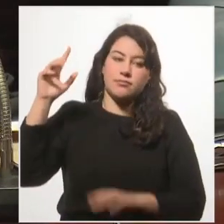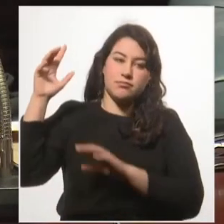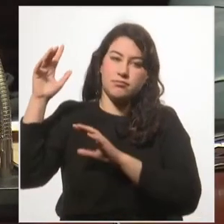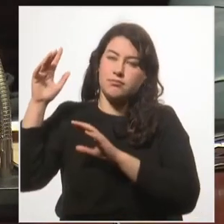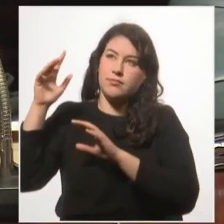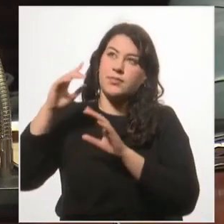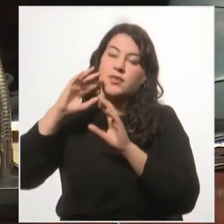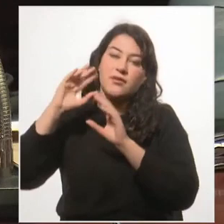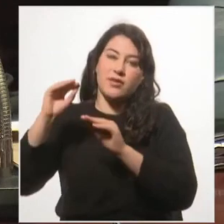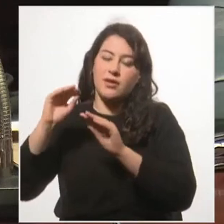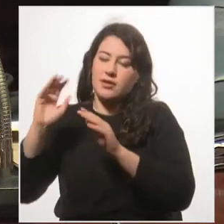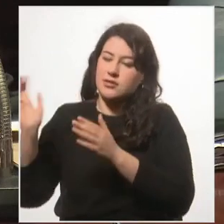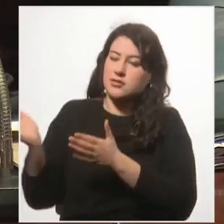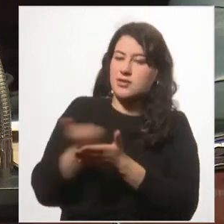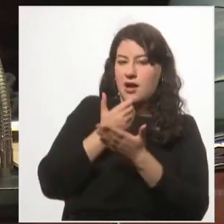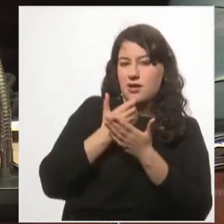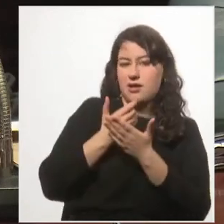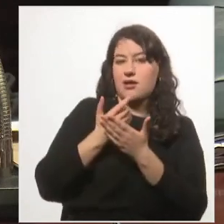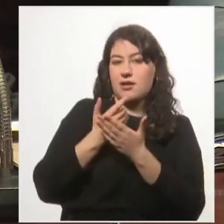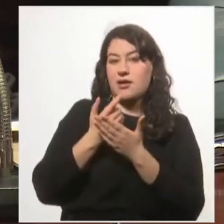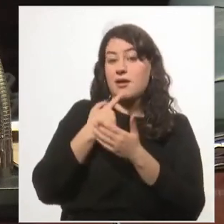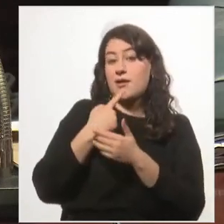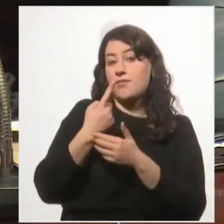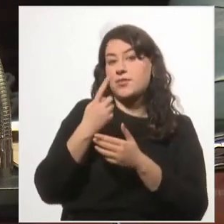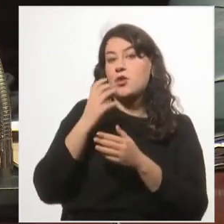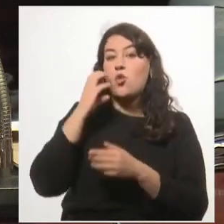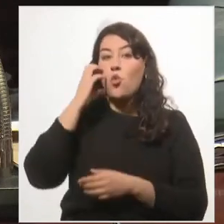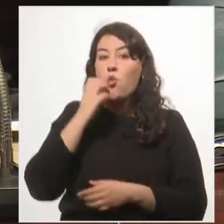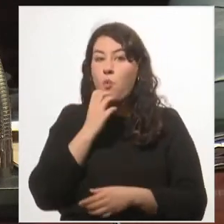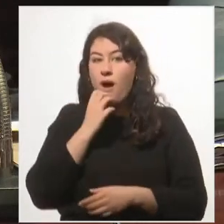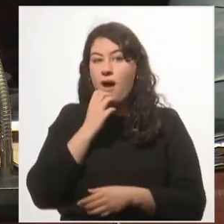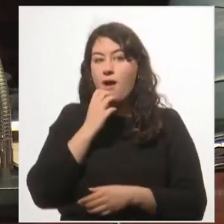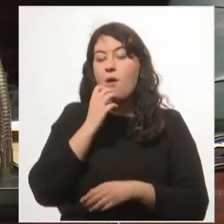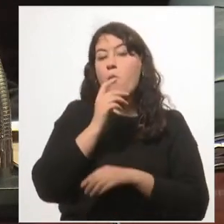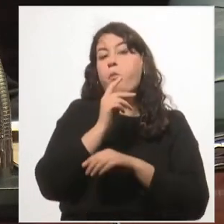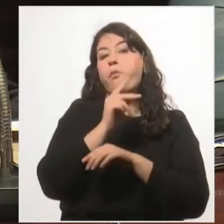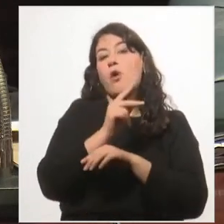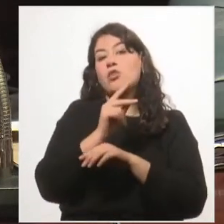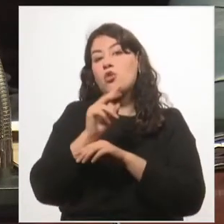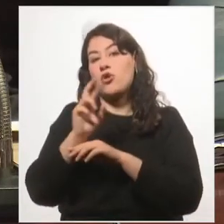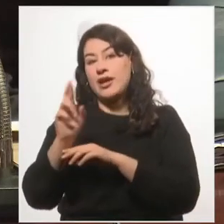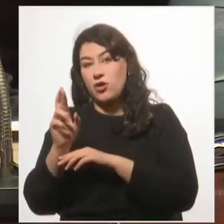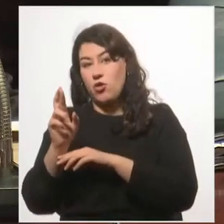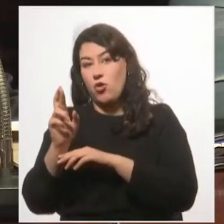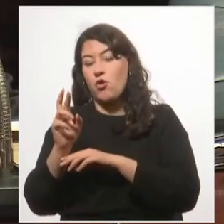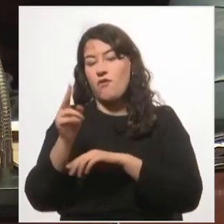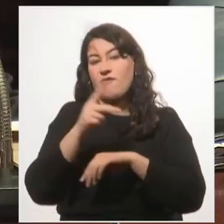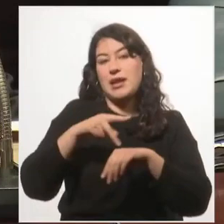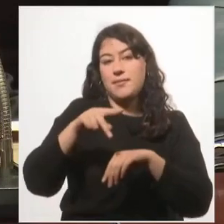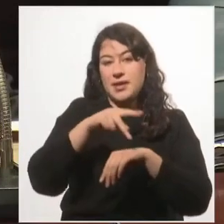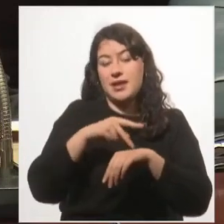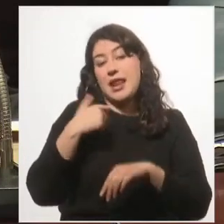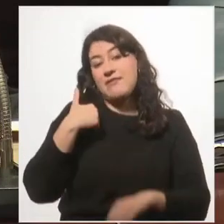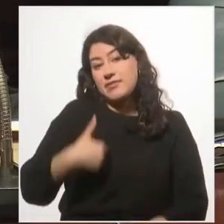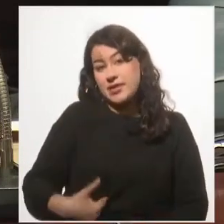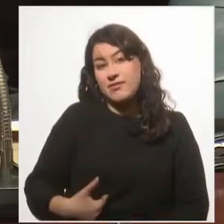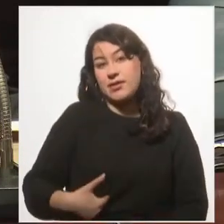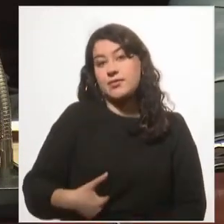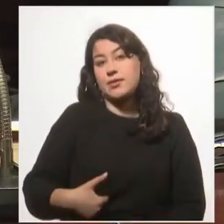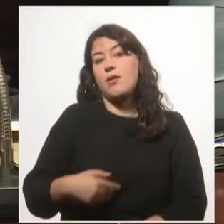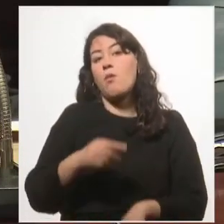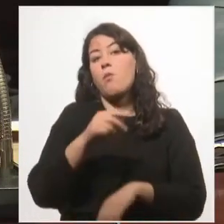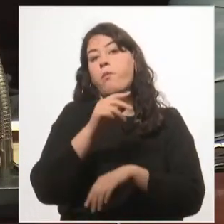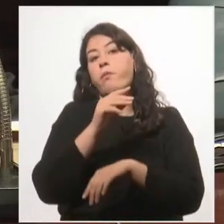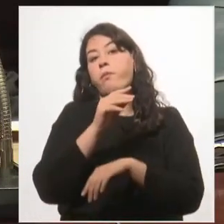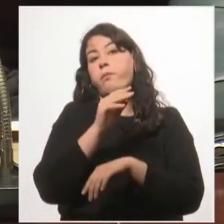y las Filipinas y Puerto Rico. Puerto Rico lamentablemente se ha transformado en un